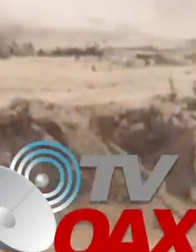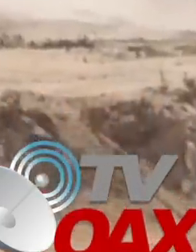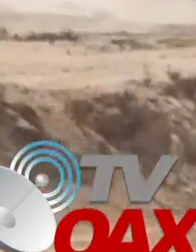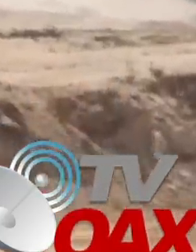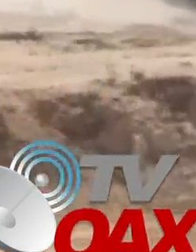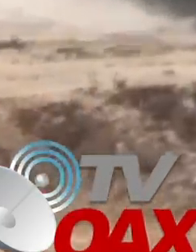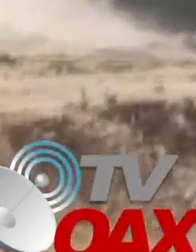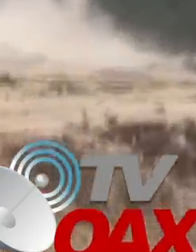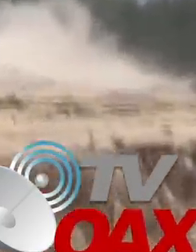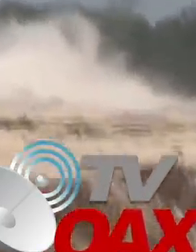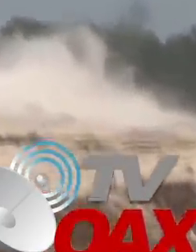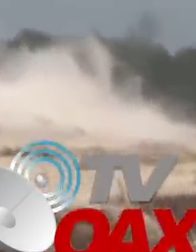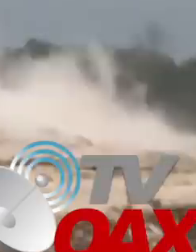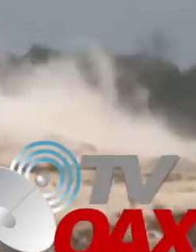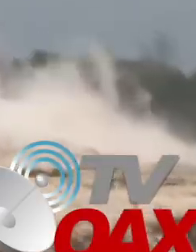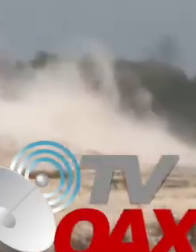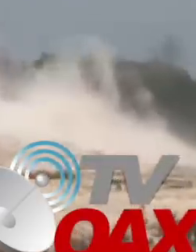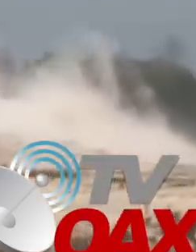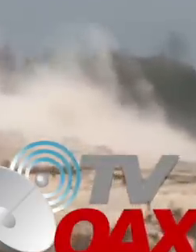hectáreas.